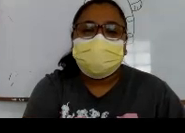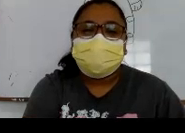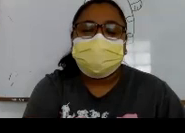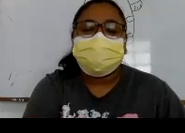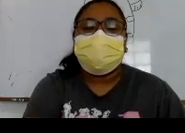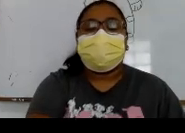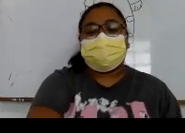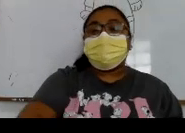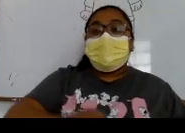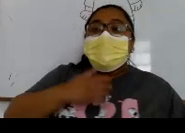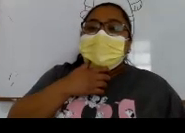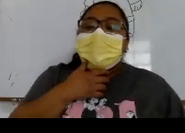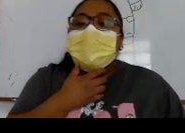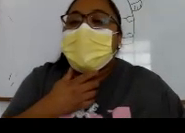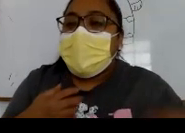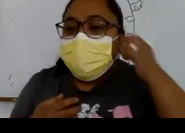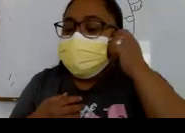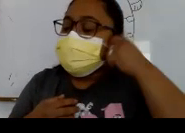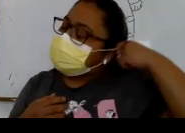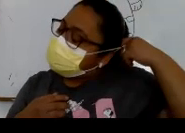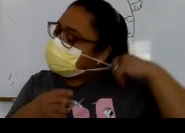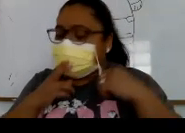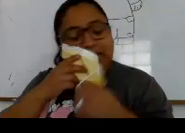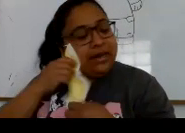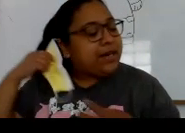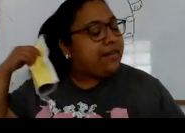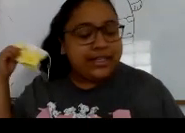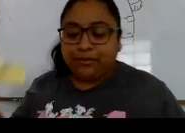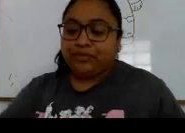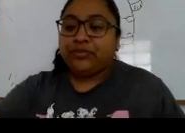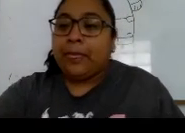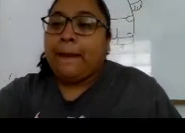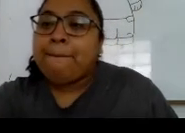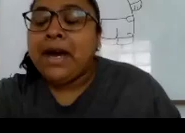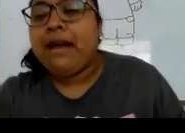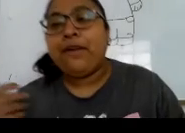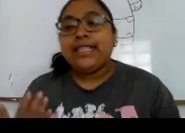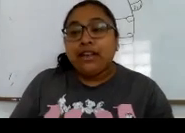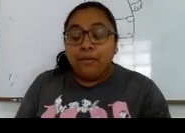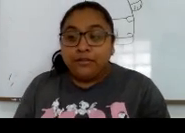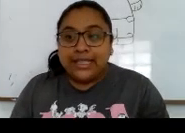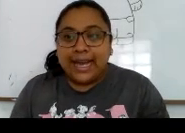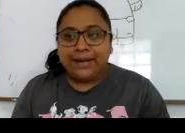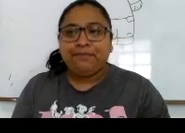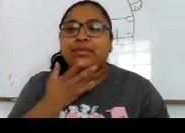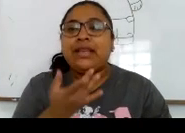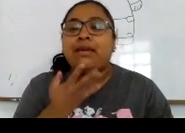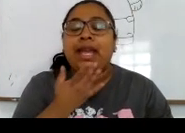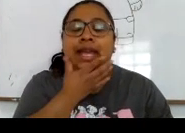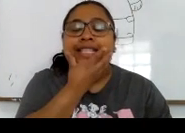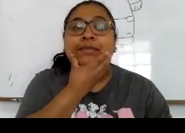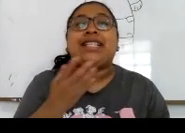Lenguaje de señas. Miren, pues. Ellos, solo me voy a hacer la mascarilla para que vean esto. Para poderse comunicar,